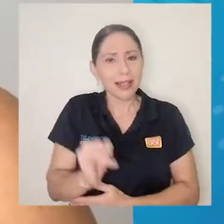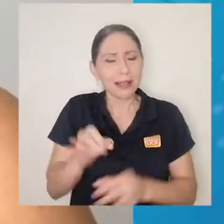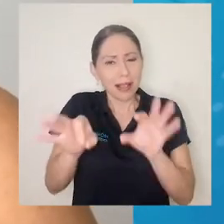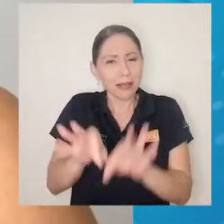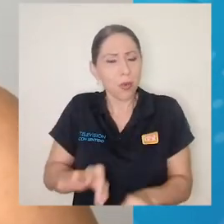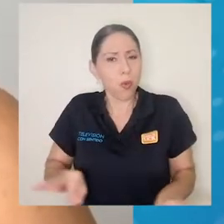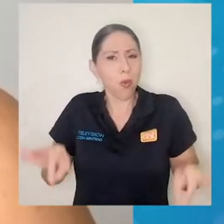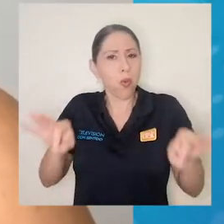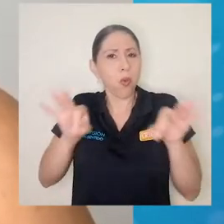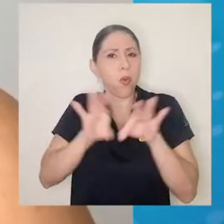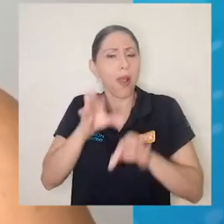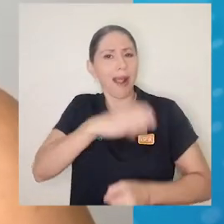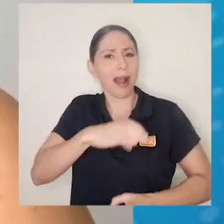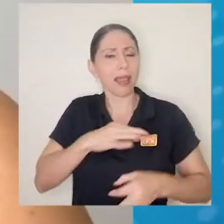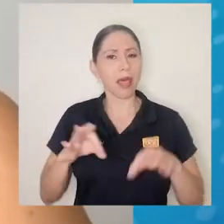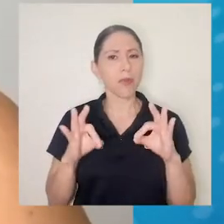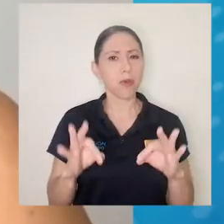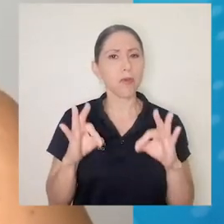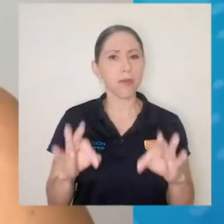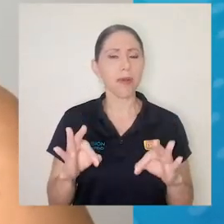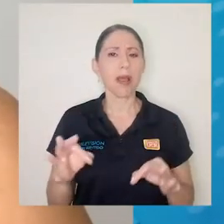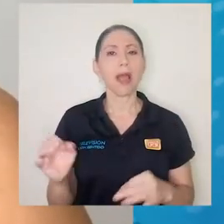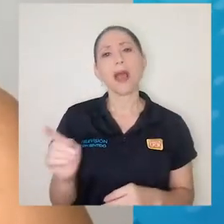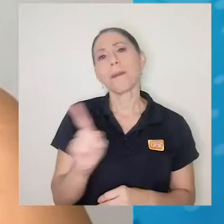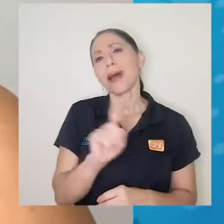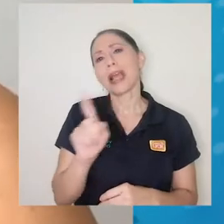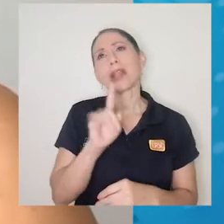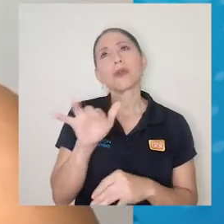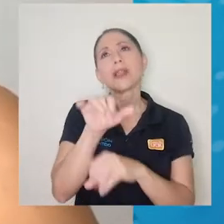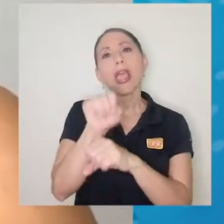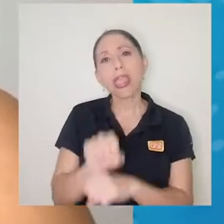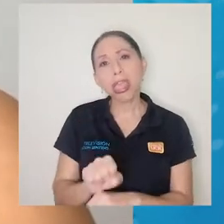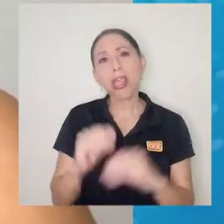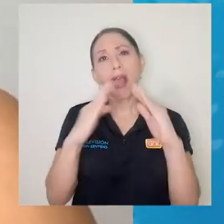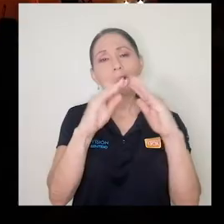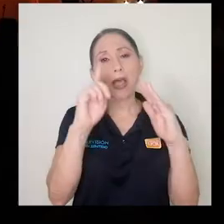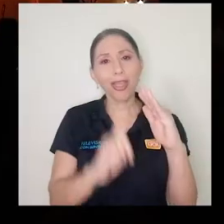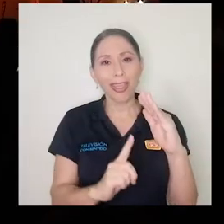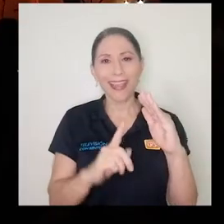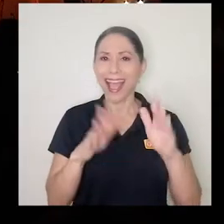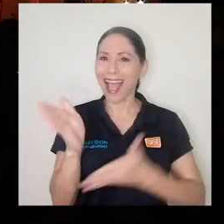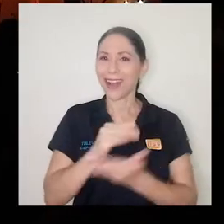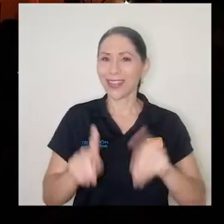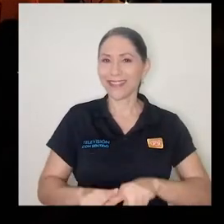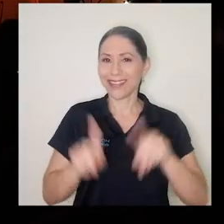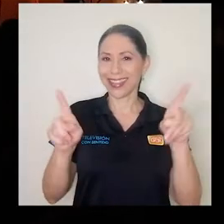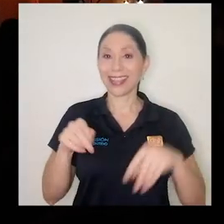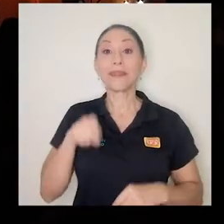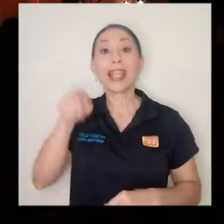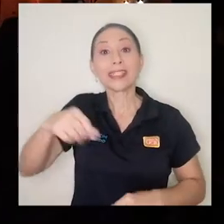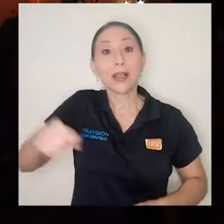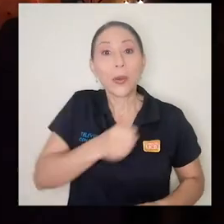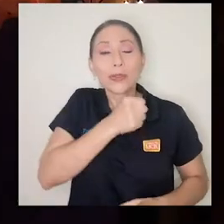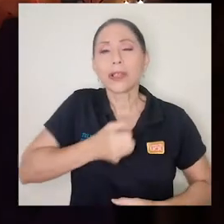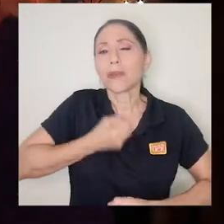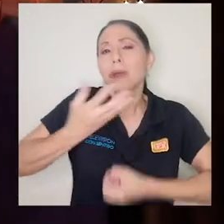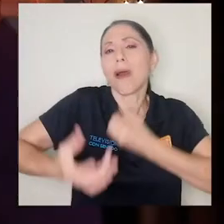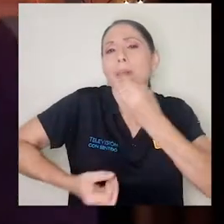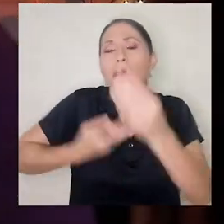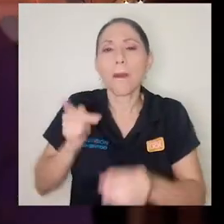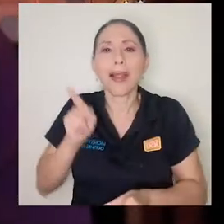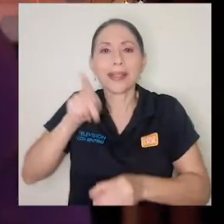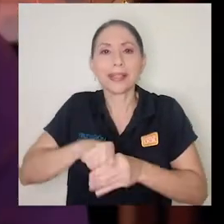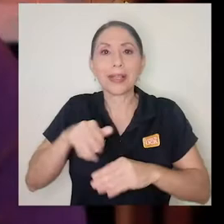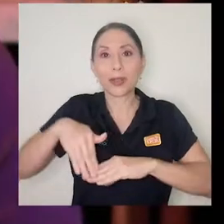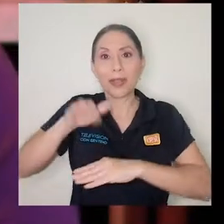valor y de buena calidad que los saquen de la rutina de estar encerrados en la casa. El concierto contará con la participación de